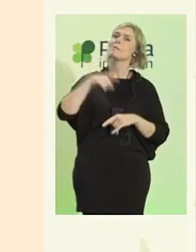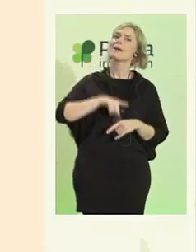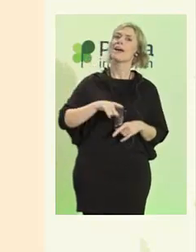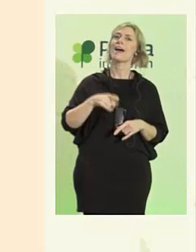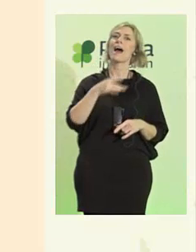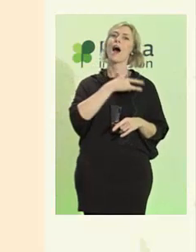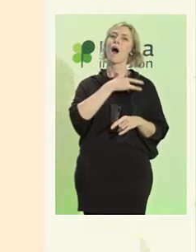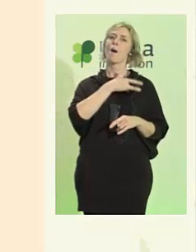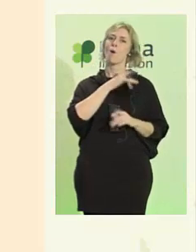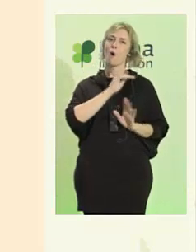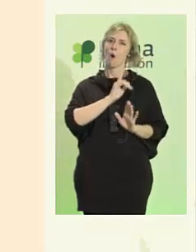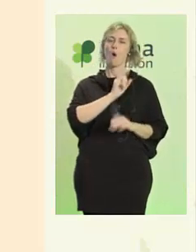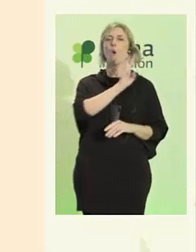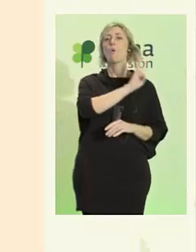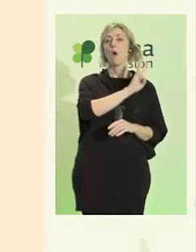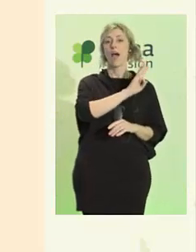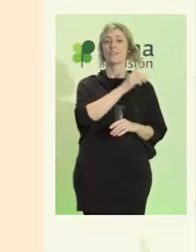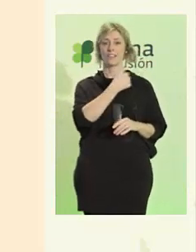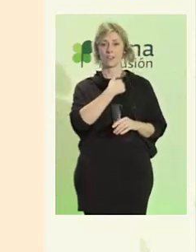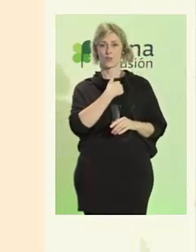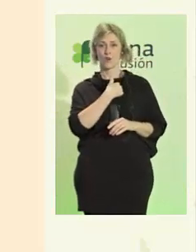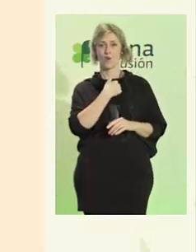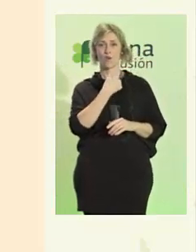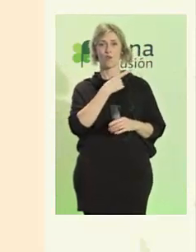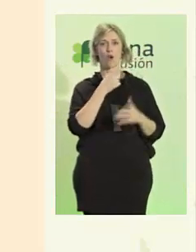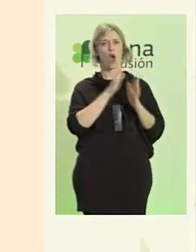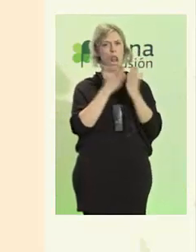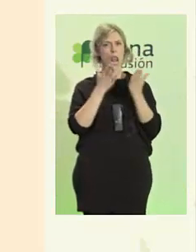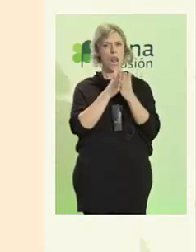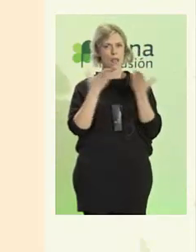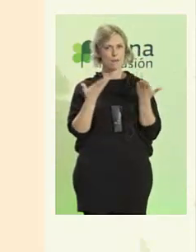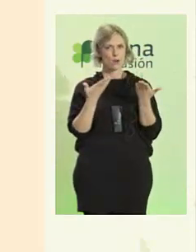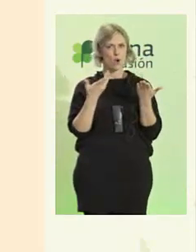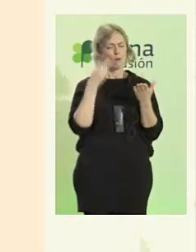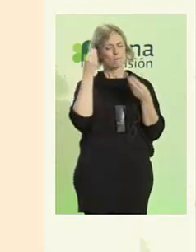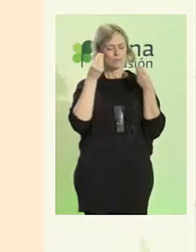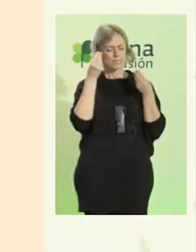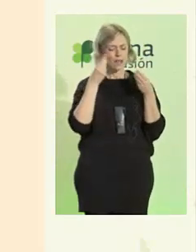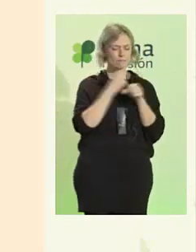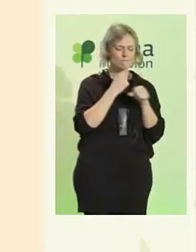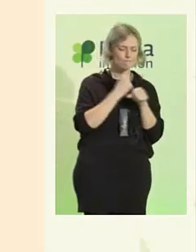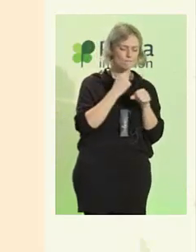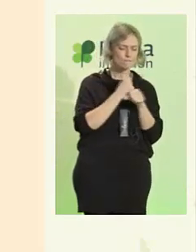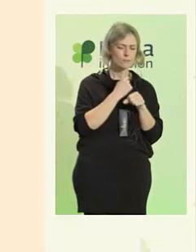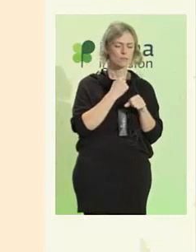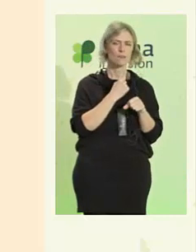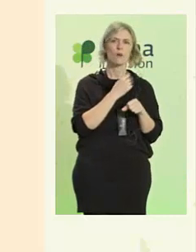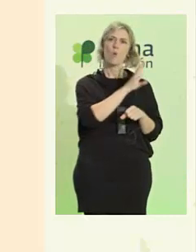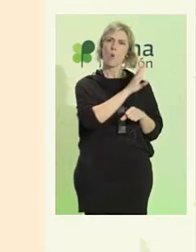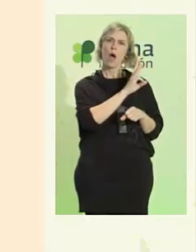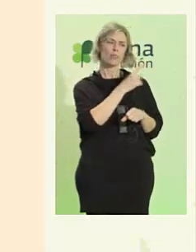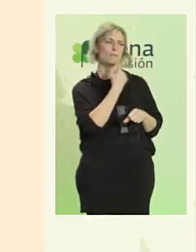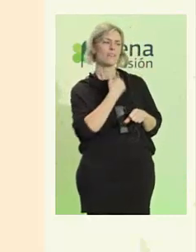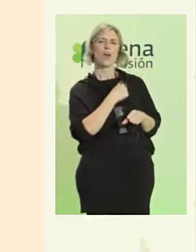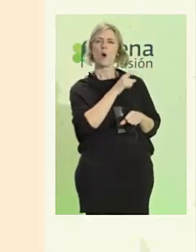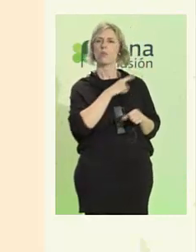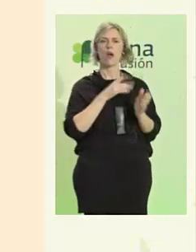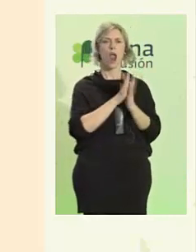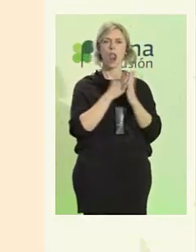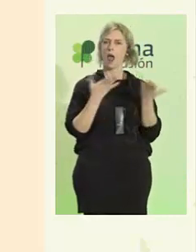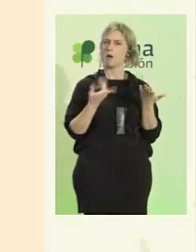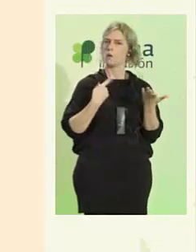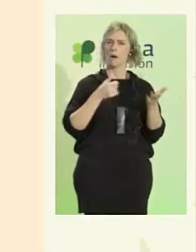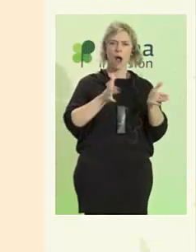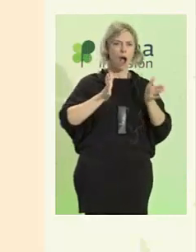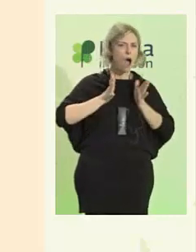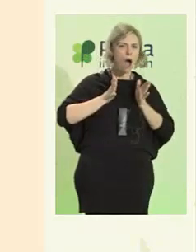cuando trabajábamos en la nueva versión de este libro, me dijo, Simon, me encanta tu libro, claves